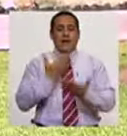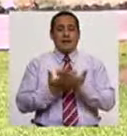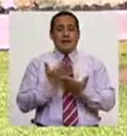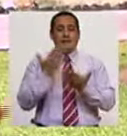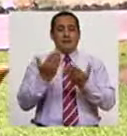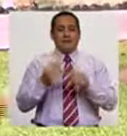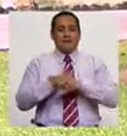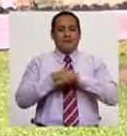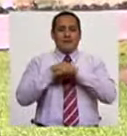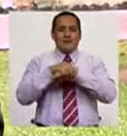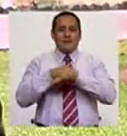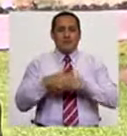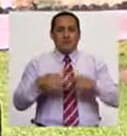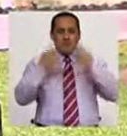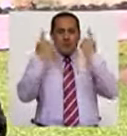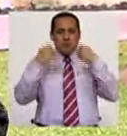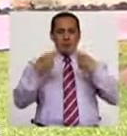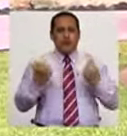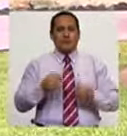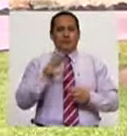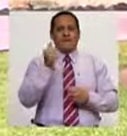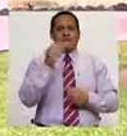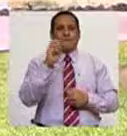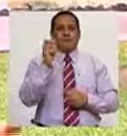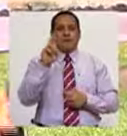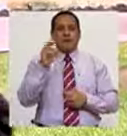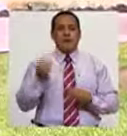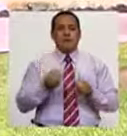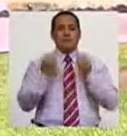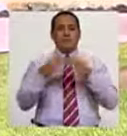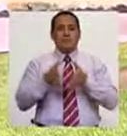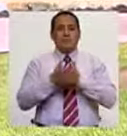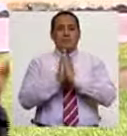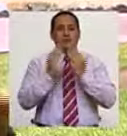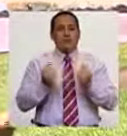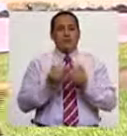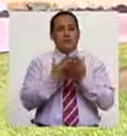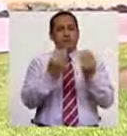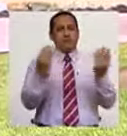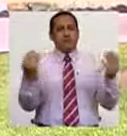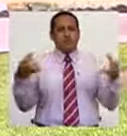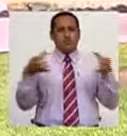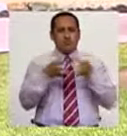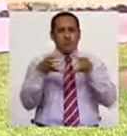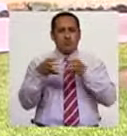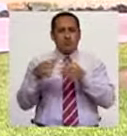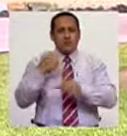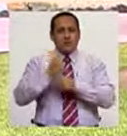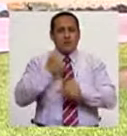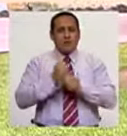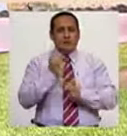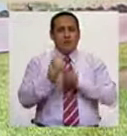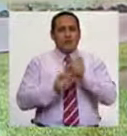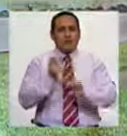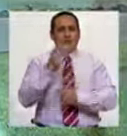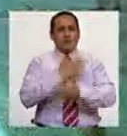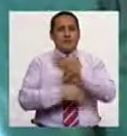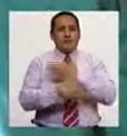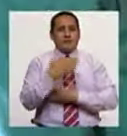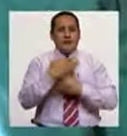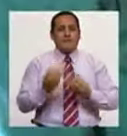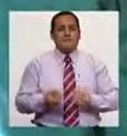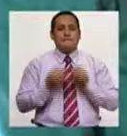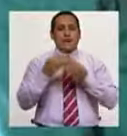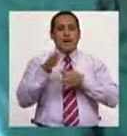Agradecemos y felicitamos la iniciativa de Faber-Castell por haber convocado todas las instituciones que trabajamos con personas con habilidades